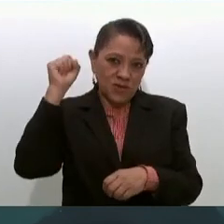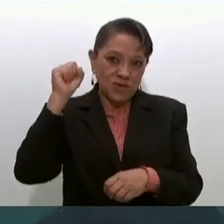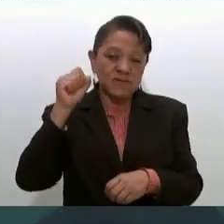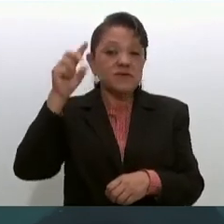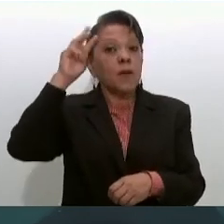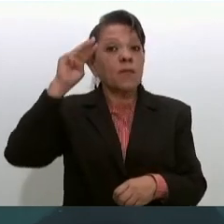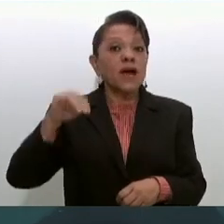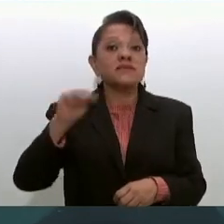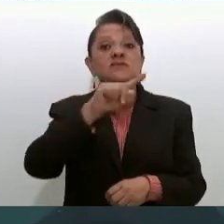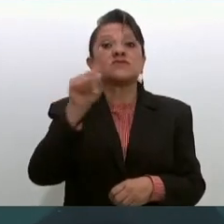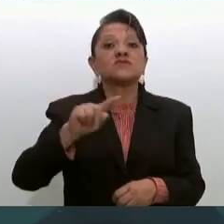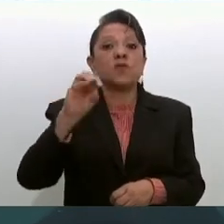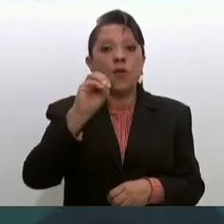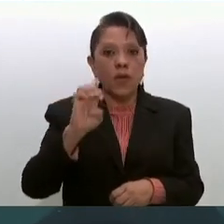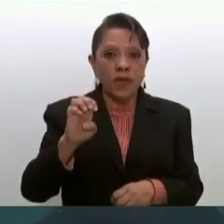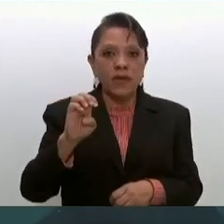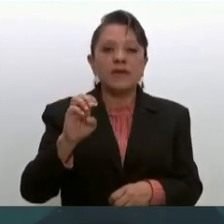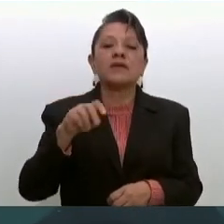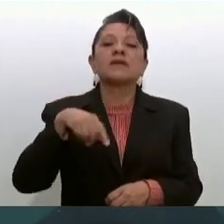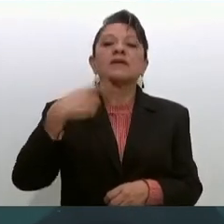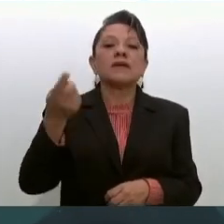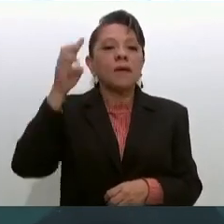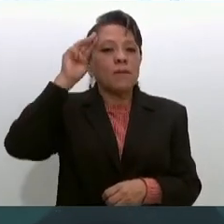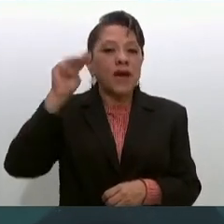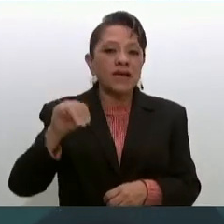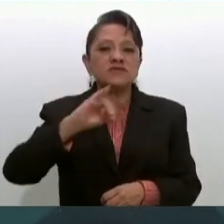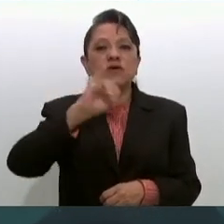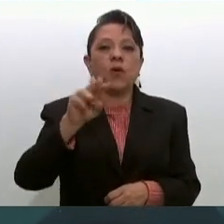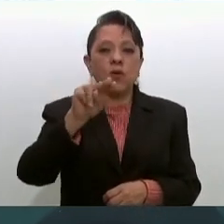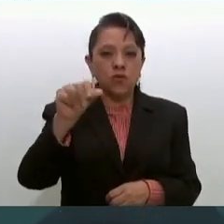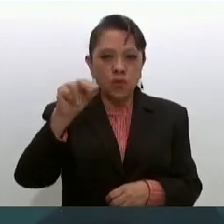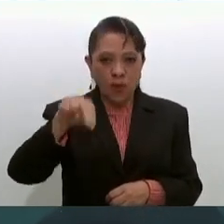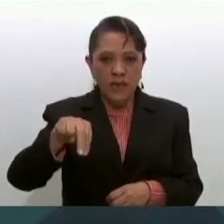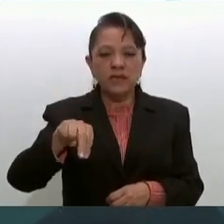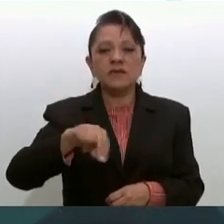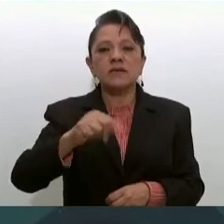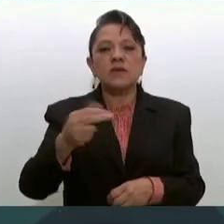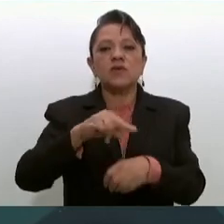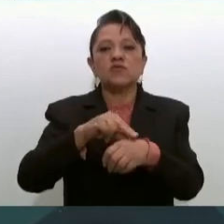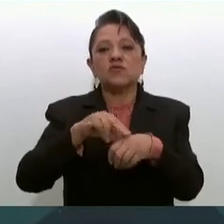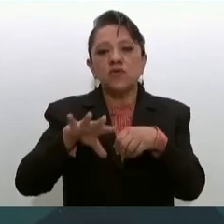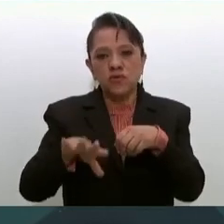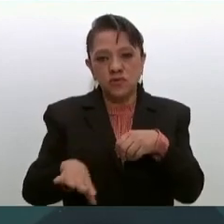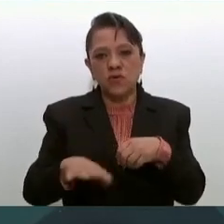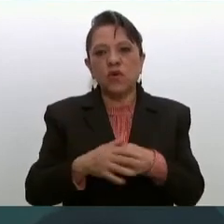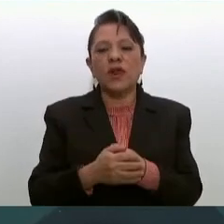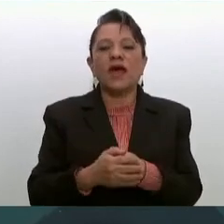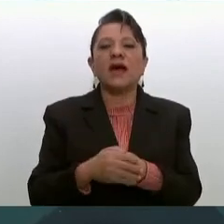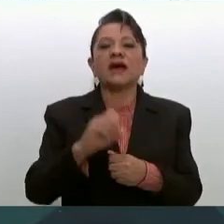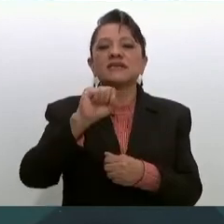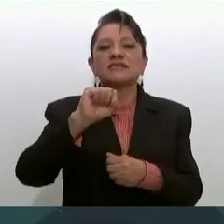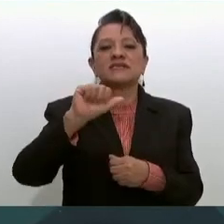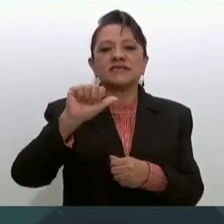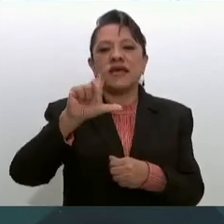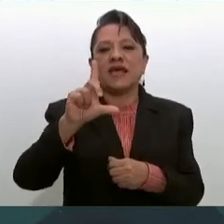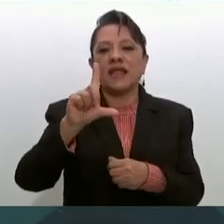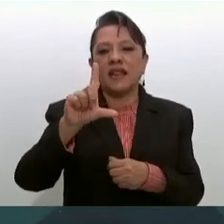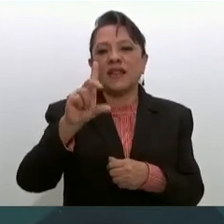Robledo, maestro Juan Ferrer, doctora Gisela Lara Saldaña, doctor Rolando González Nájera